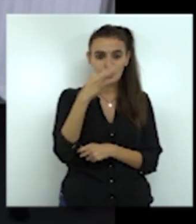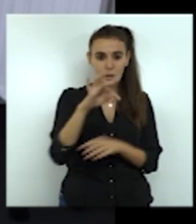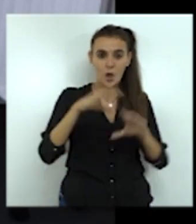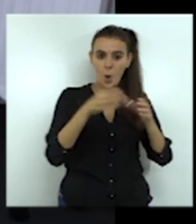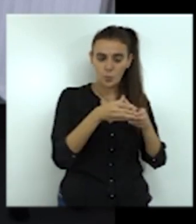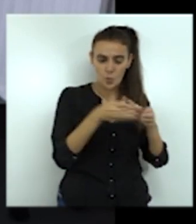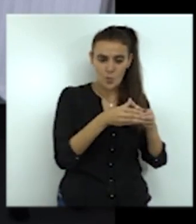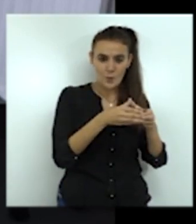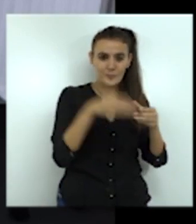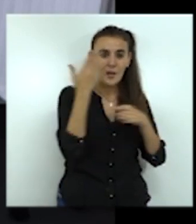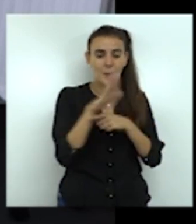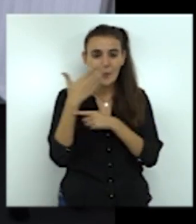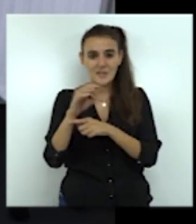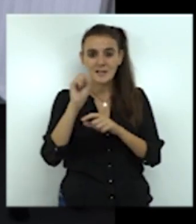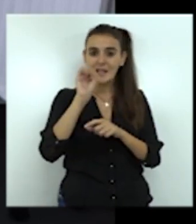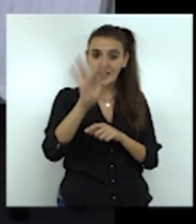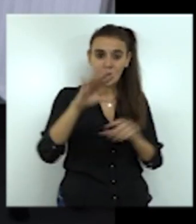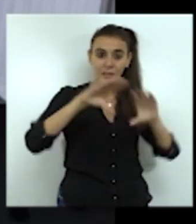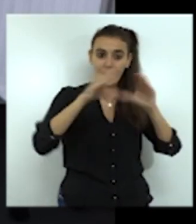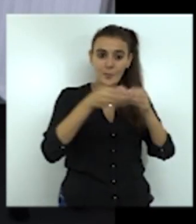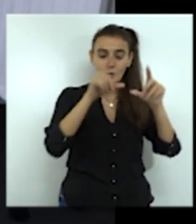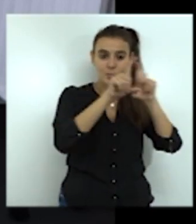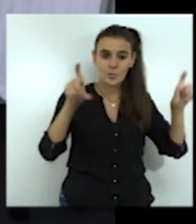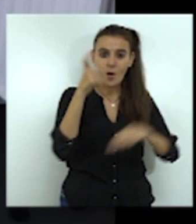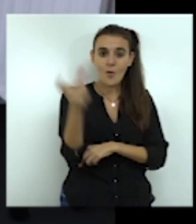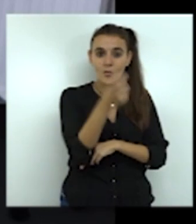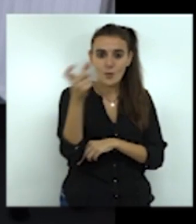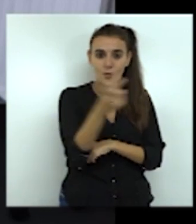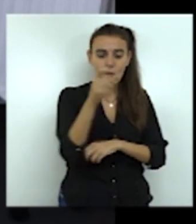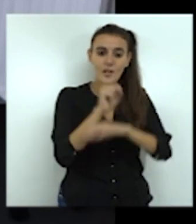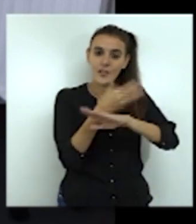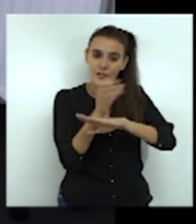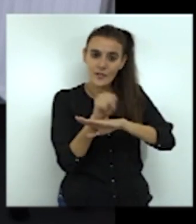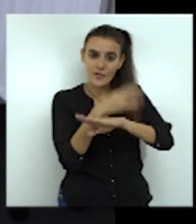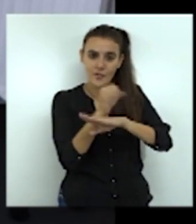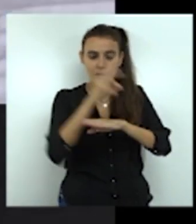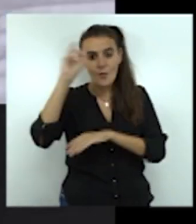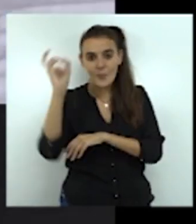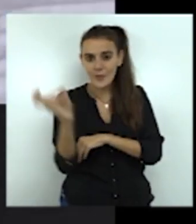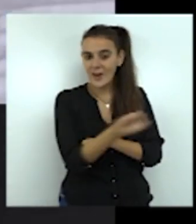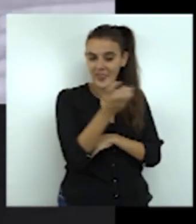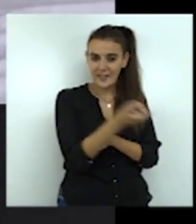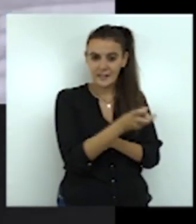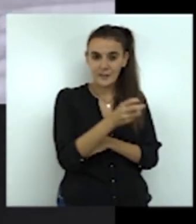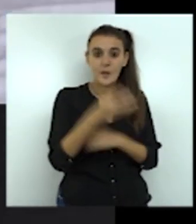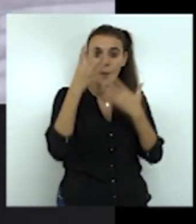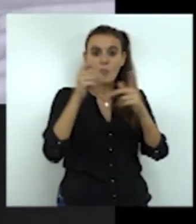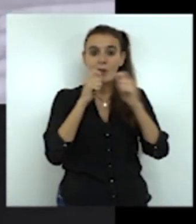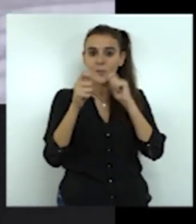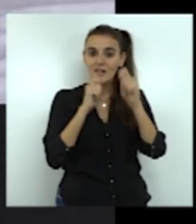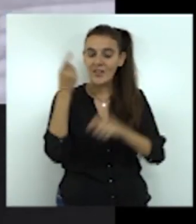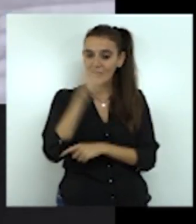14 entidades distintas, bomberos, SAMU, SUMA, DIA, etc., más nueve medios de comunicación. Las lecciones